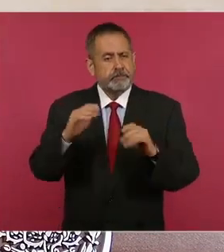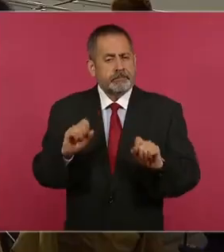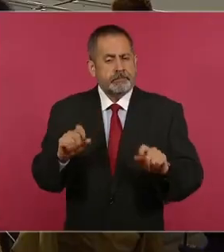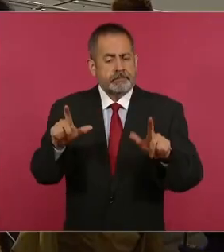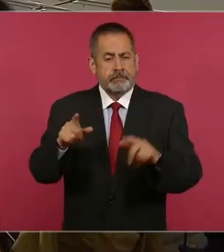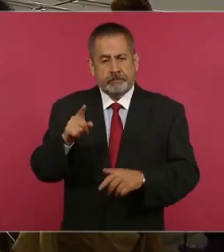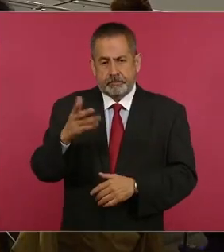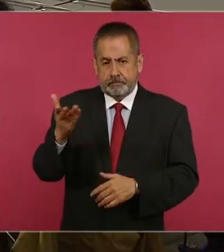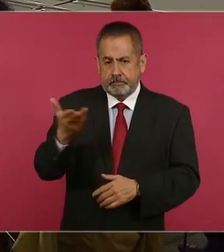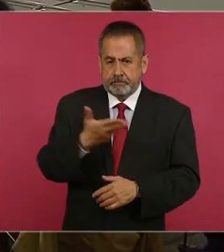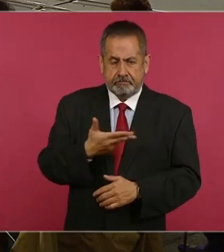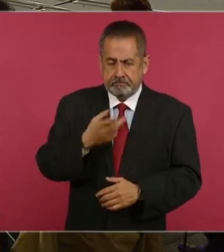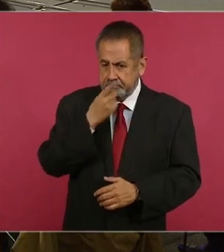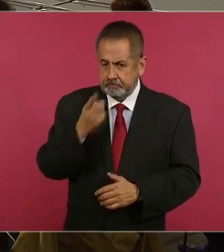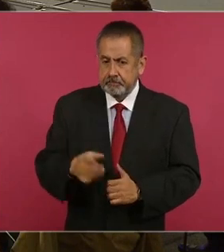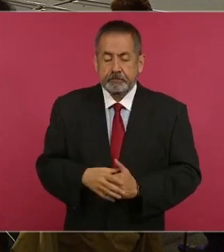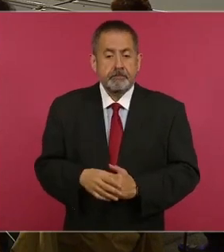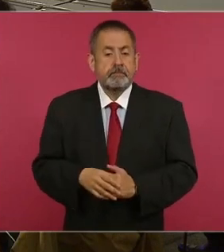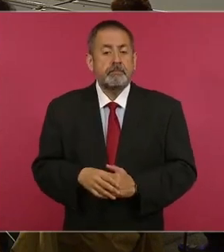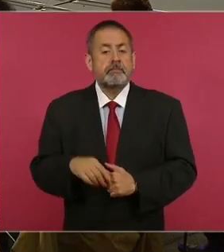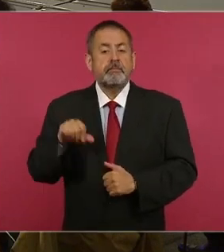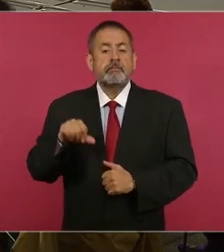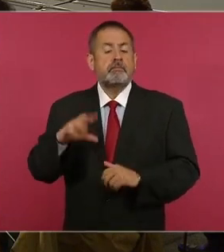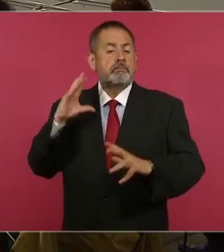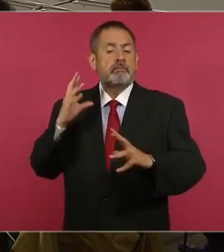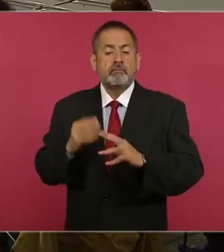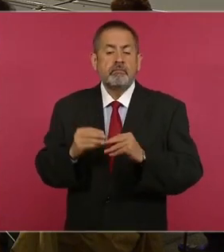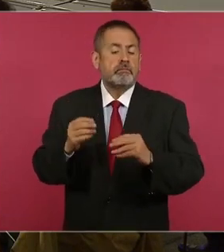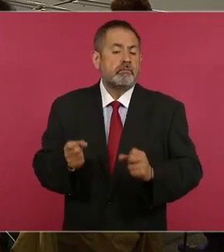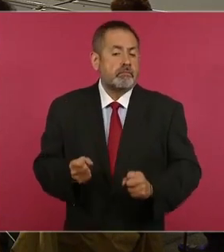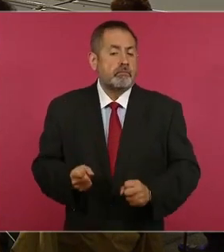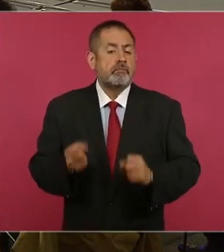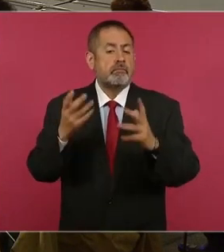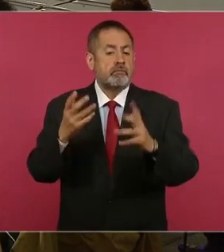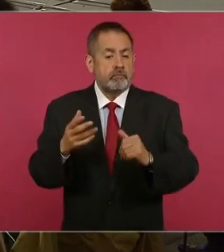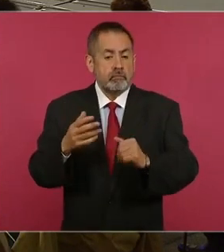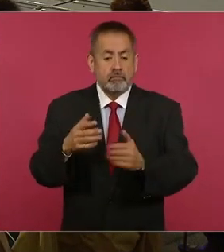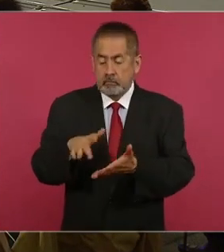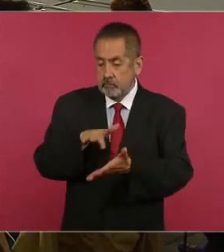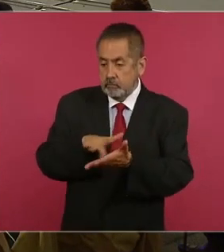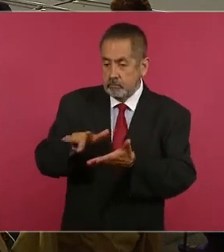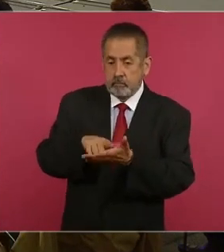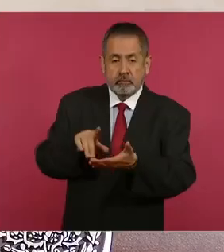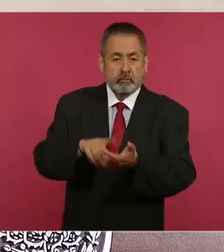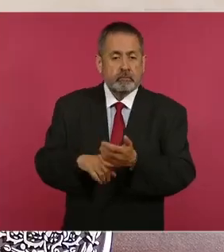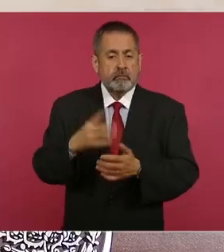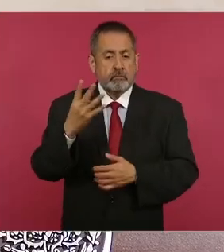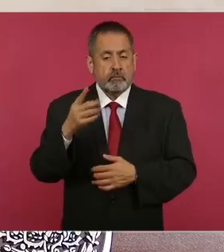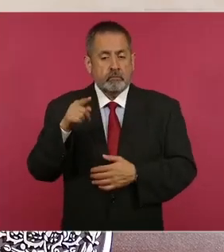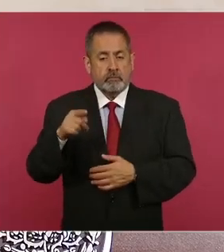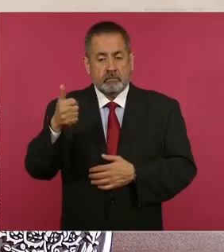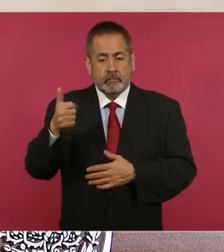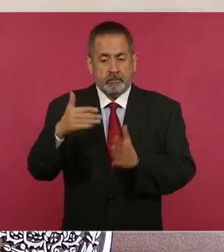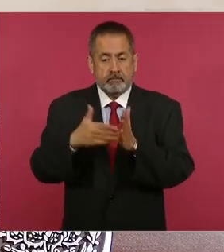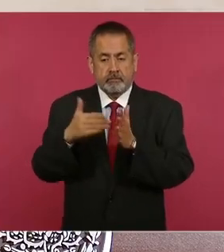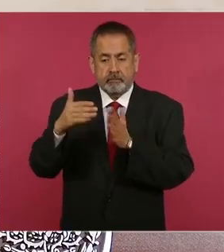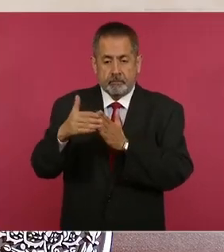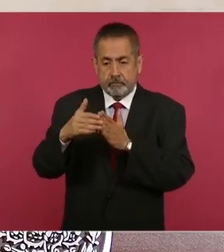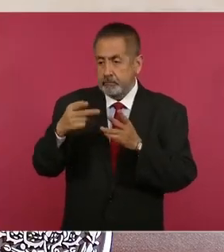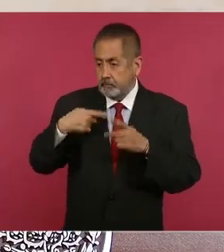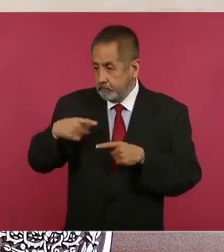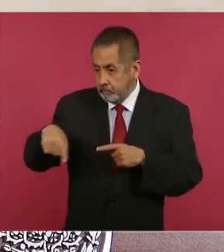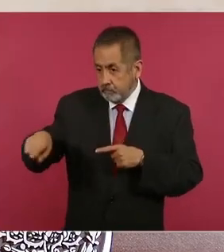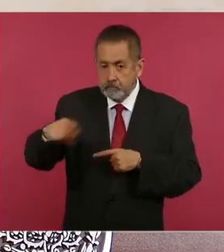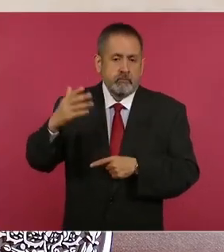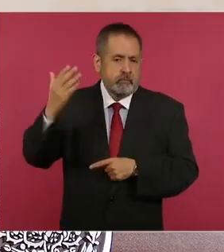presidente, decirle que al día de hoy se han beneficiado o apoyado a 4.6 millones de acreditados